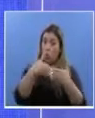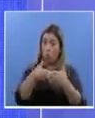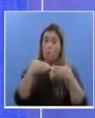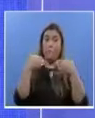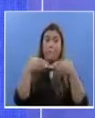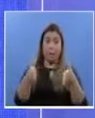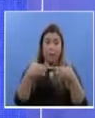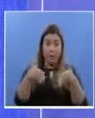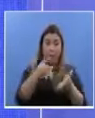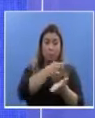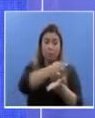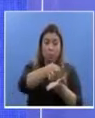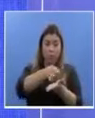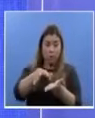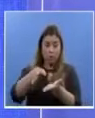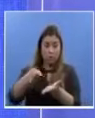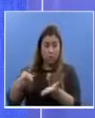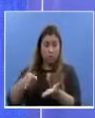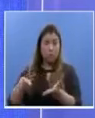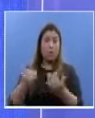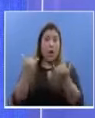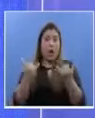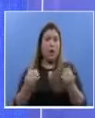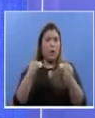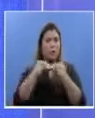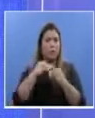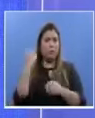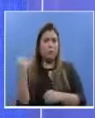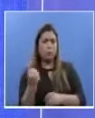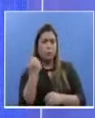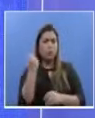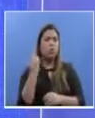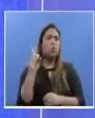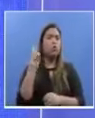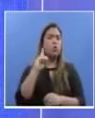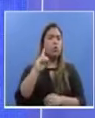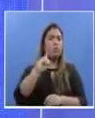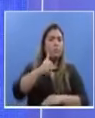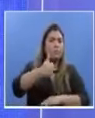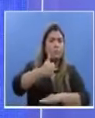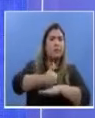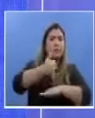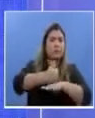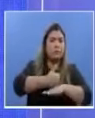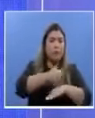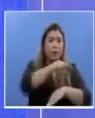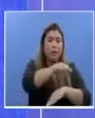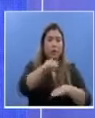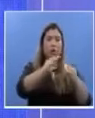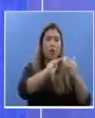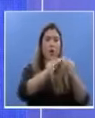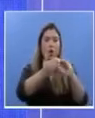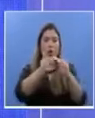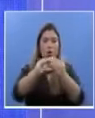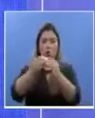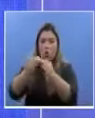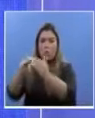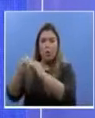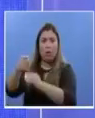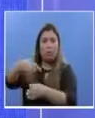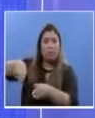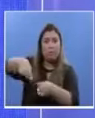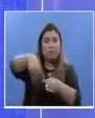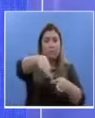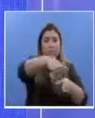hemos reforzado diferentes áreas, principalmente en aquellos corregimientos donde el